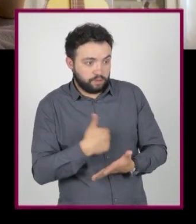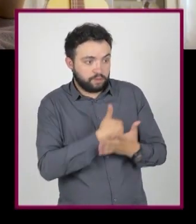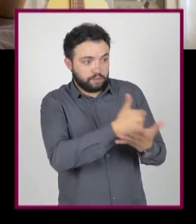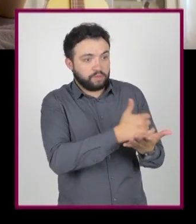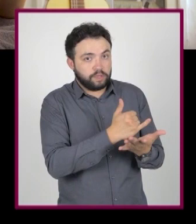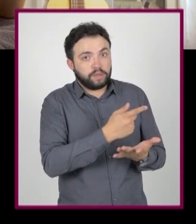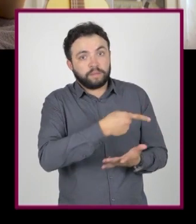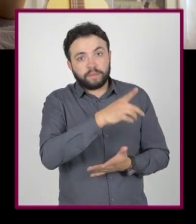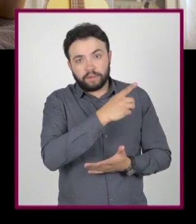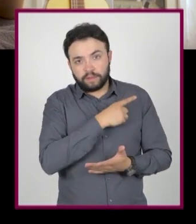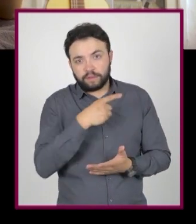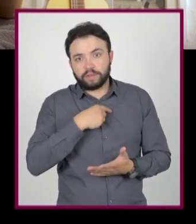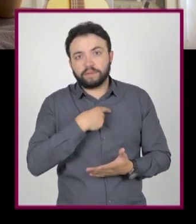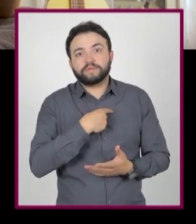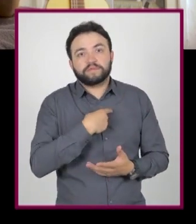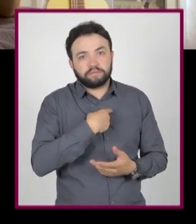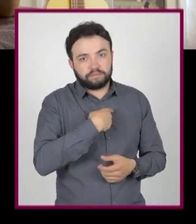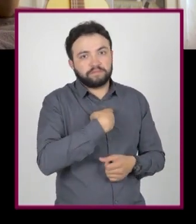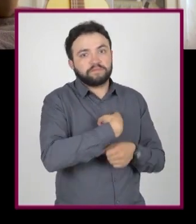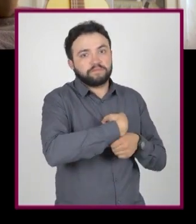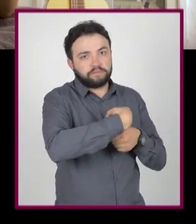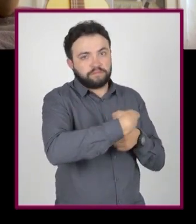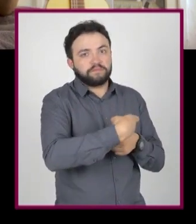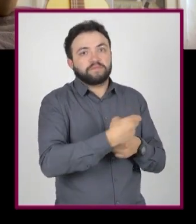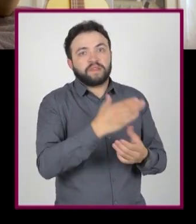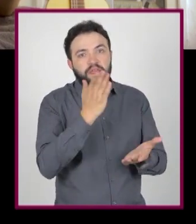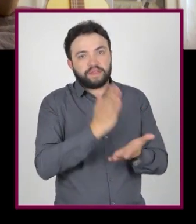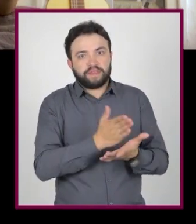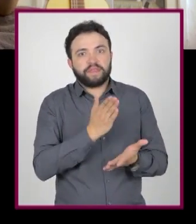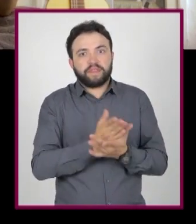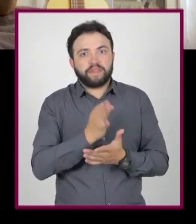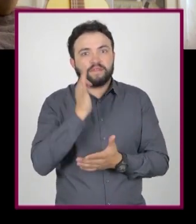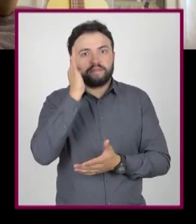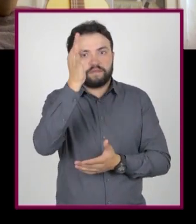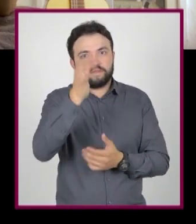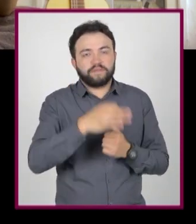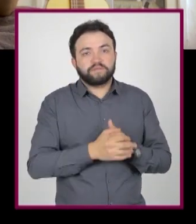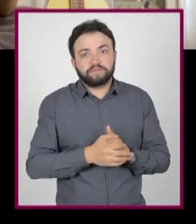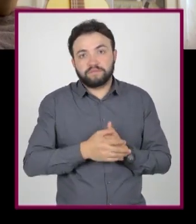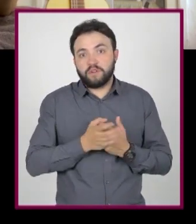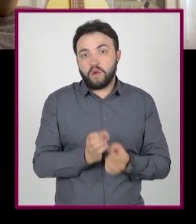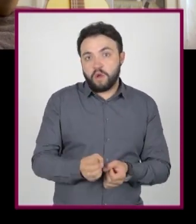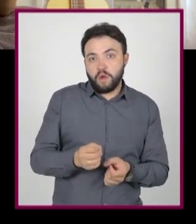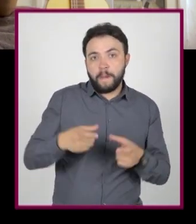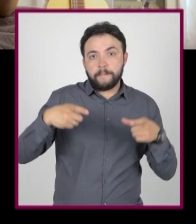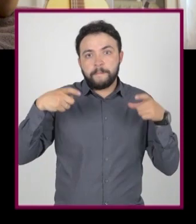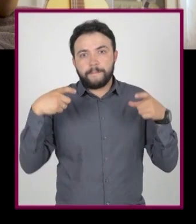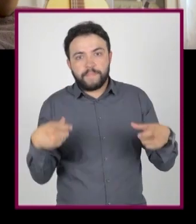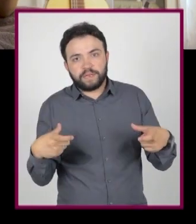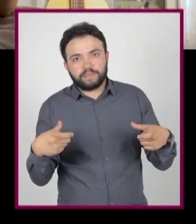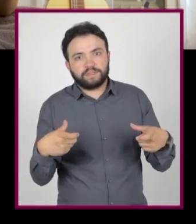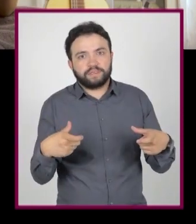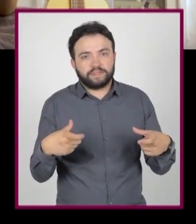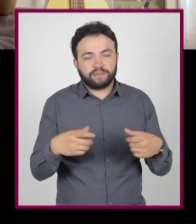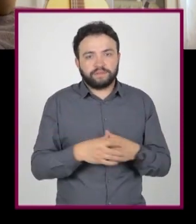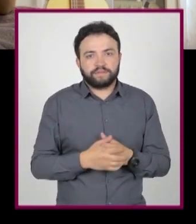unos tacos en el futuro. O un pastel alias Conocimiento de Tres Leches con Merengue. Si evitas